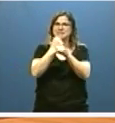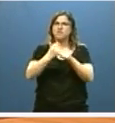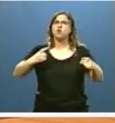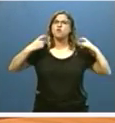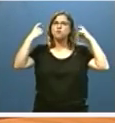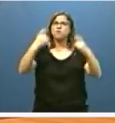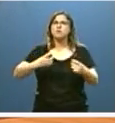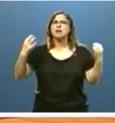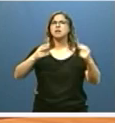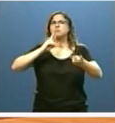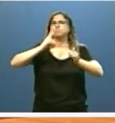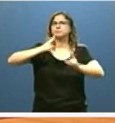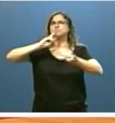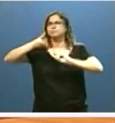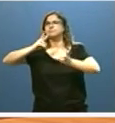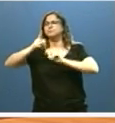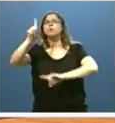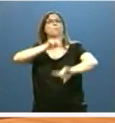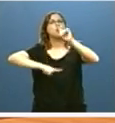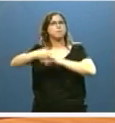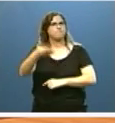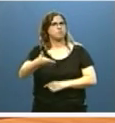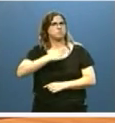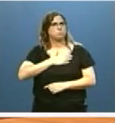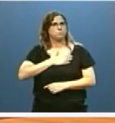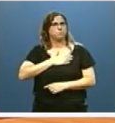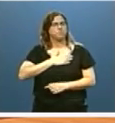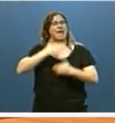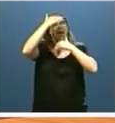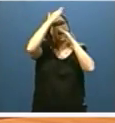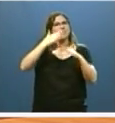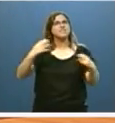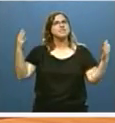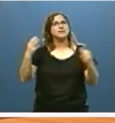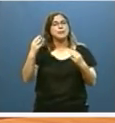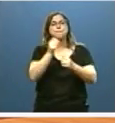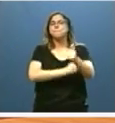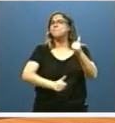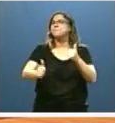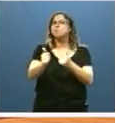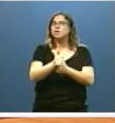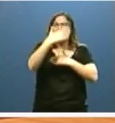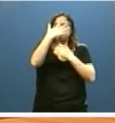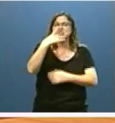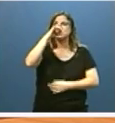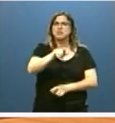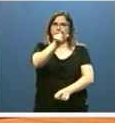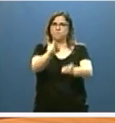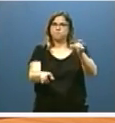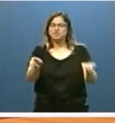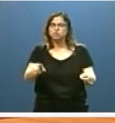en responder a nuestros principales problemas y retos, de atender de manera preferente a las personas,